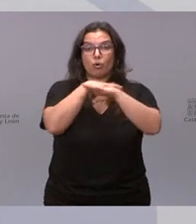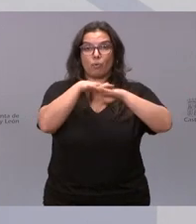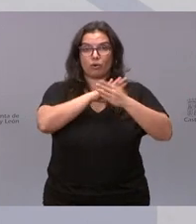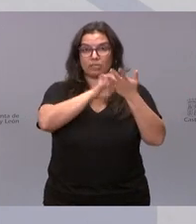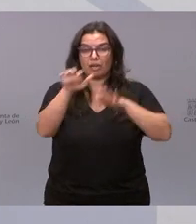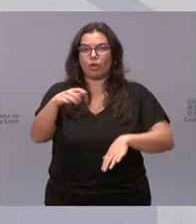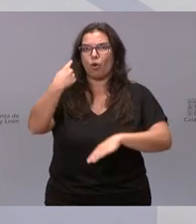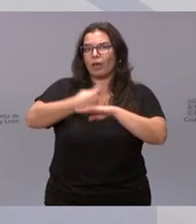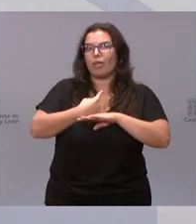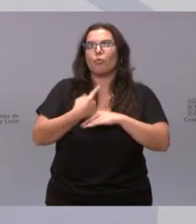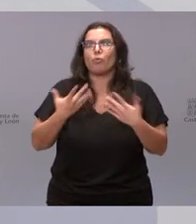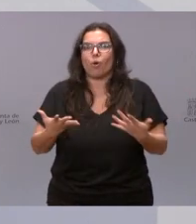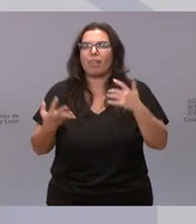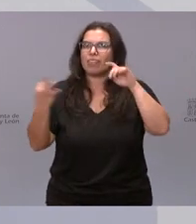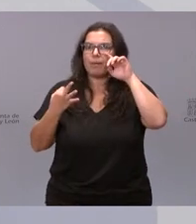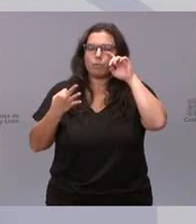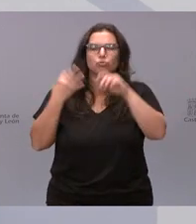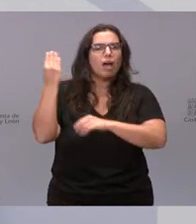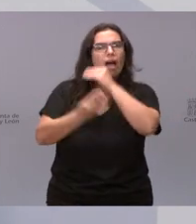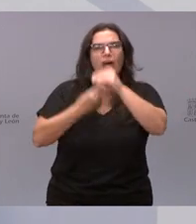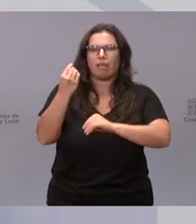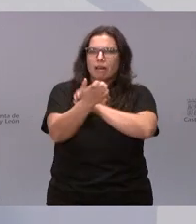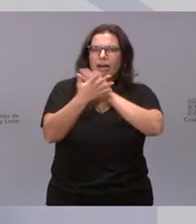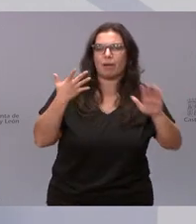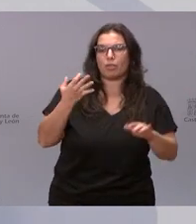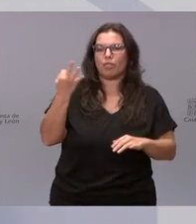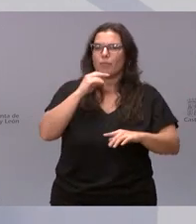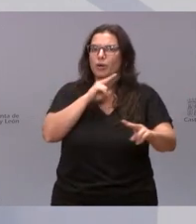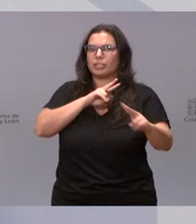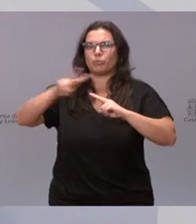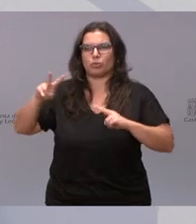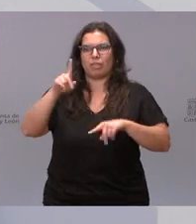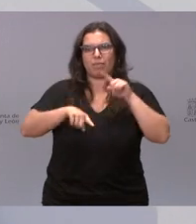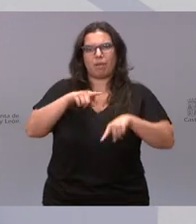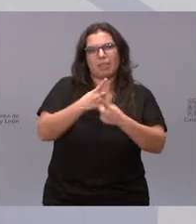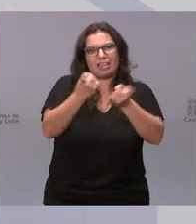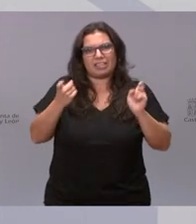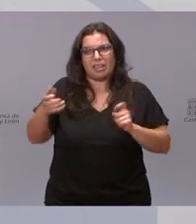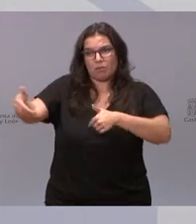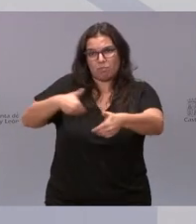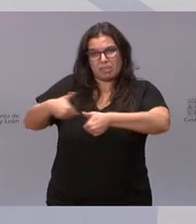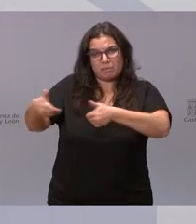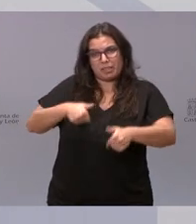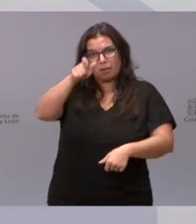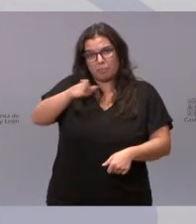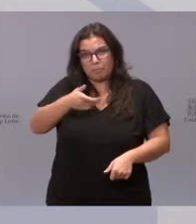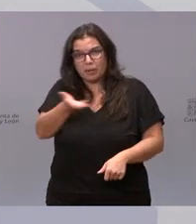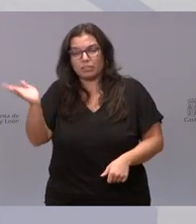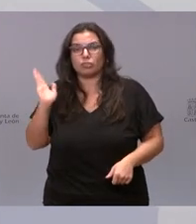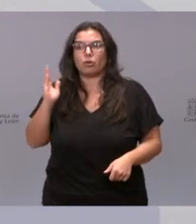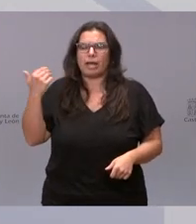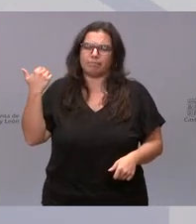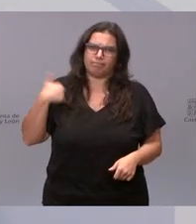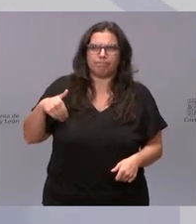actuar con rapidez, por un lado, dar respuesta a las necesidades, a las demandas que ya son